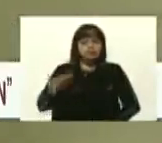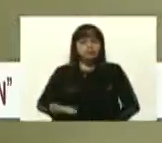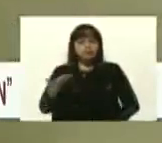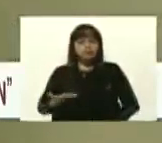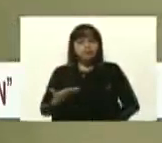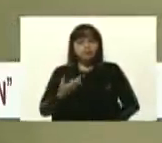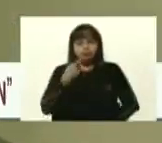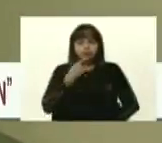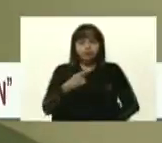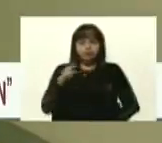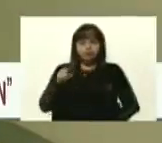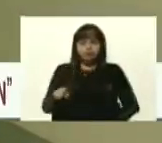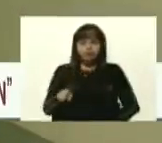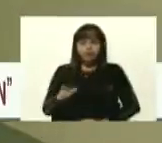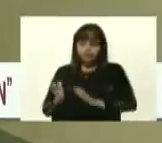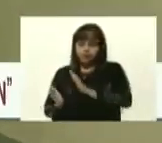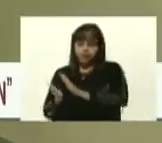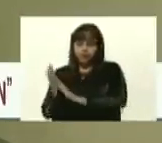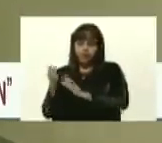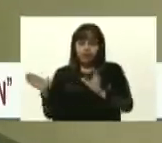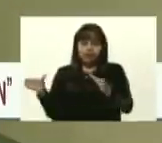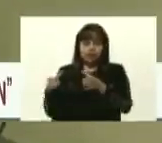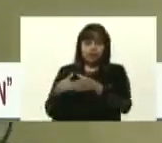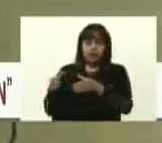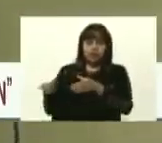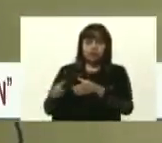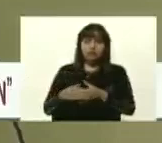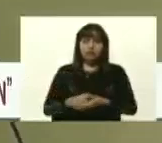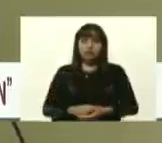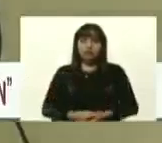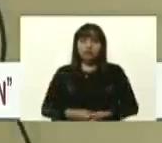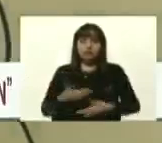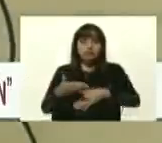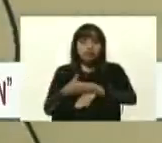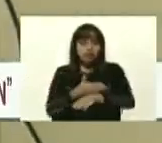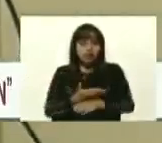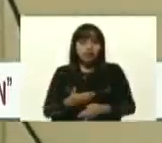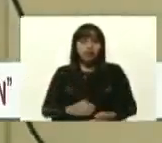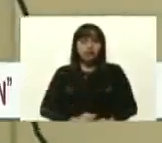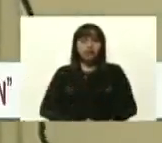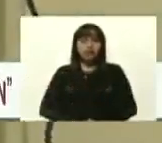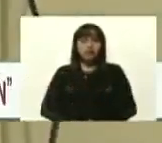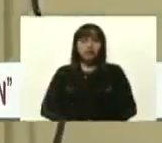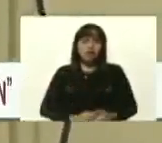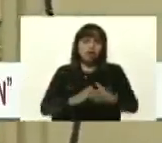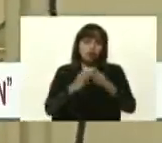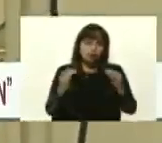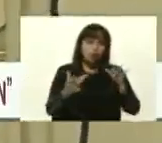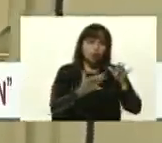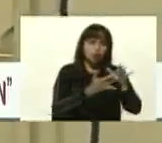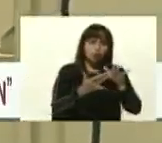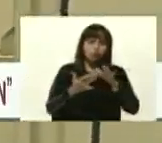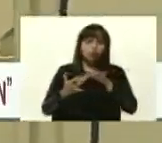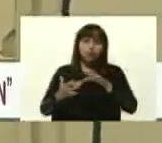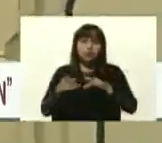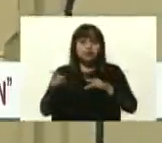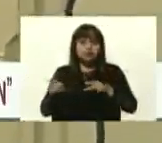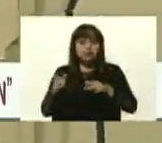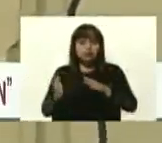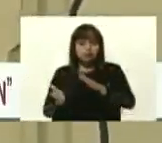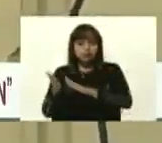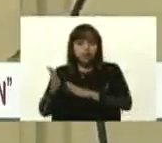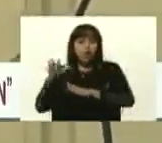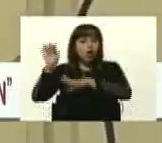porque este equipo que anteriormente, bueno, todos conocemos un equipo que era importado,